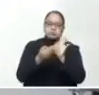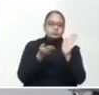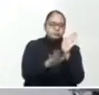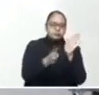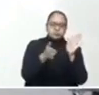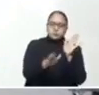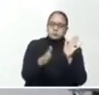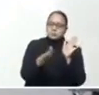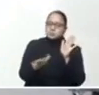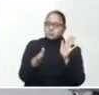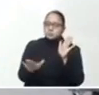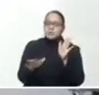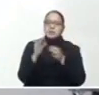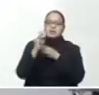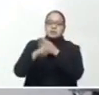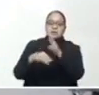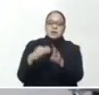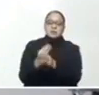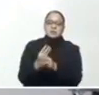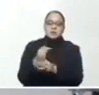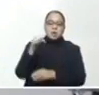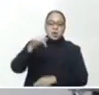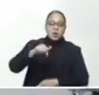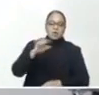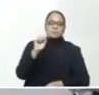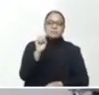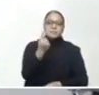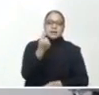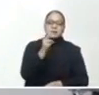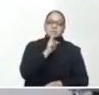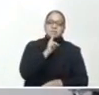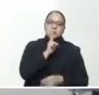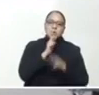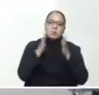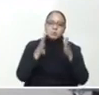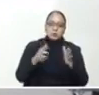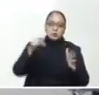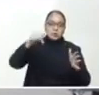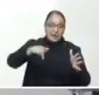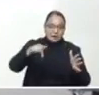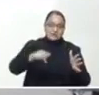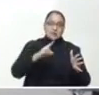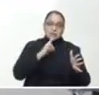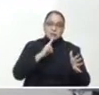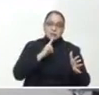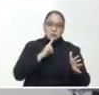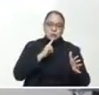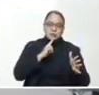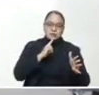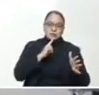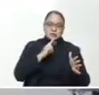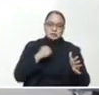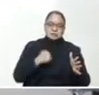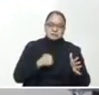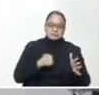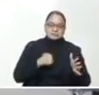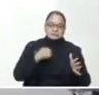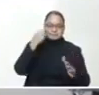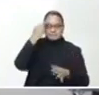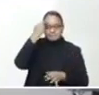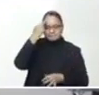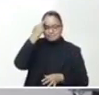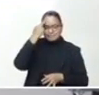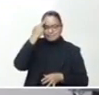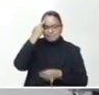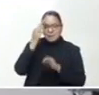Hoy, al cobrar la primera vida de un compatriota en territorio hondureño, nos llama a la reflexión de la